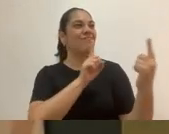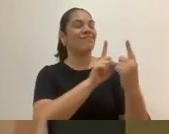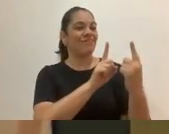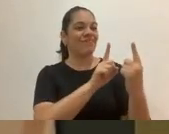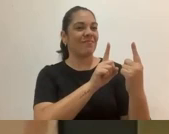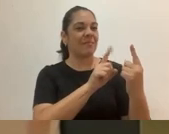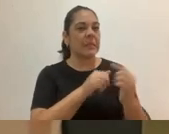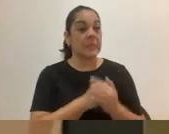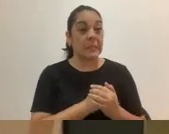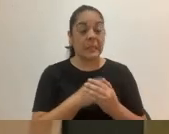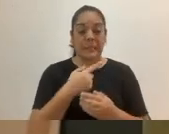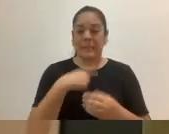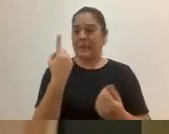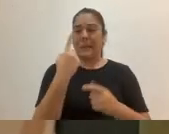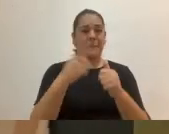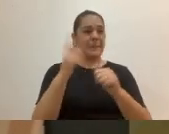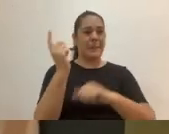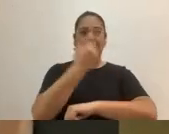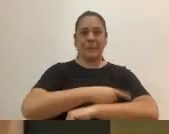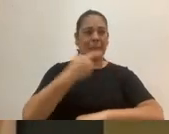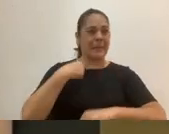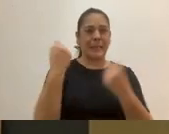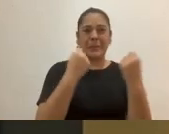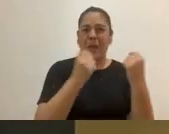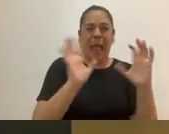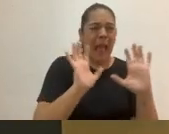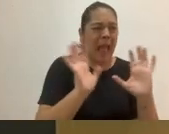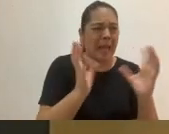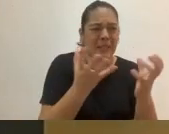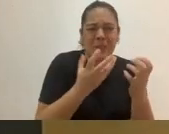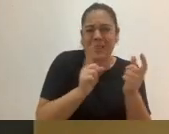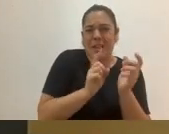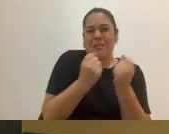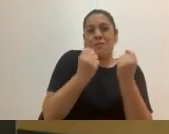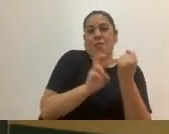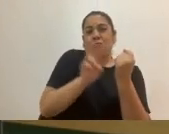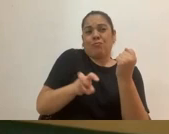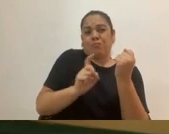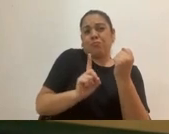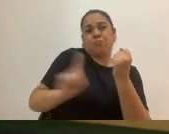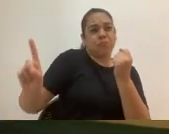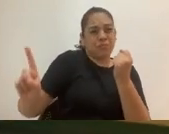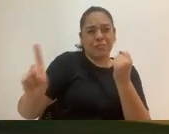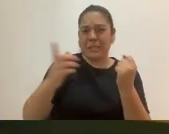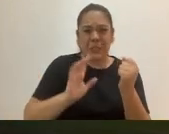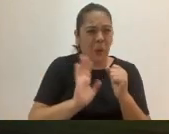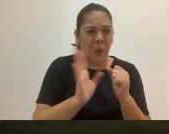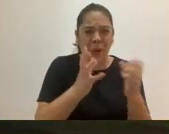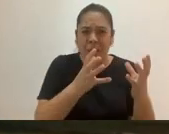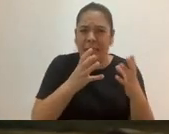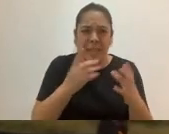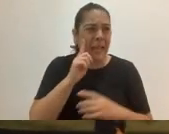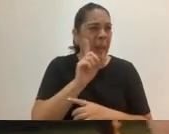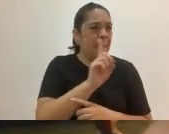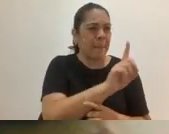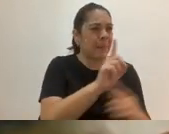El primer día me tiré del coche en marcha. Para mi hermano y para mí era una tortura ir todas las semanas a ver a un señor